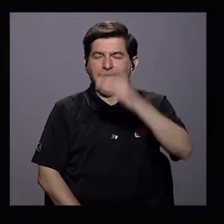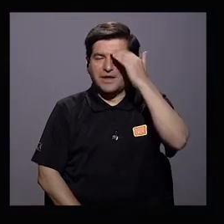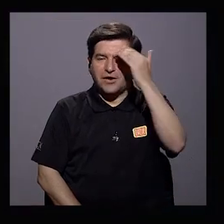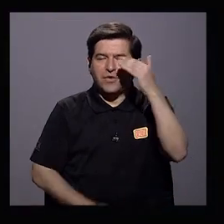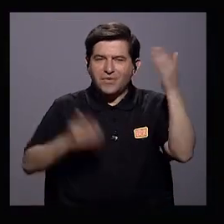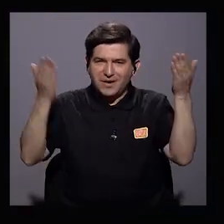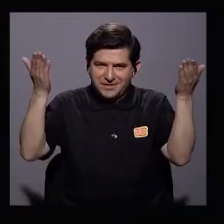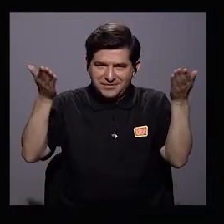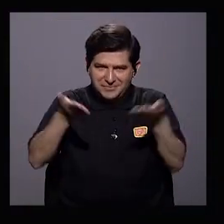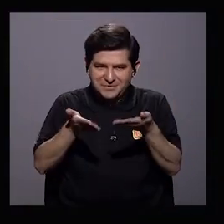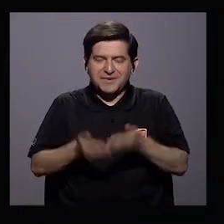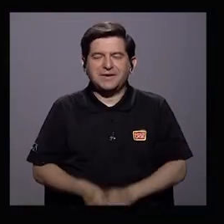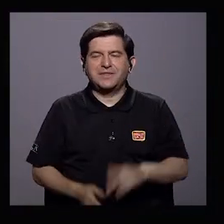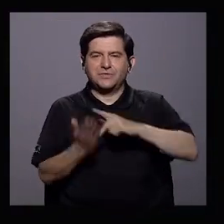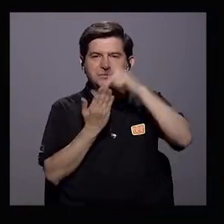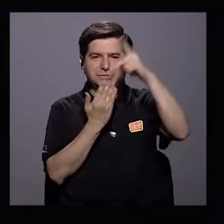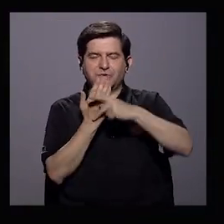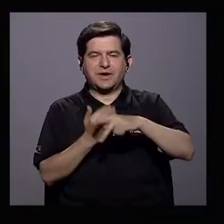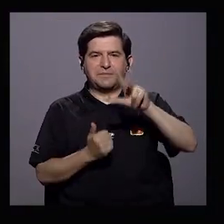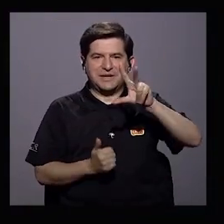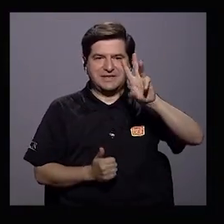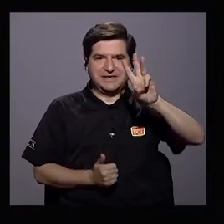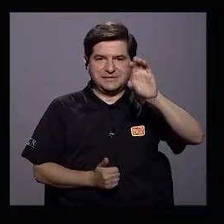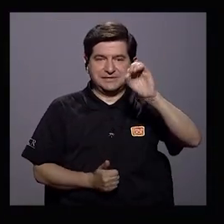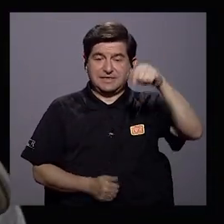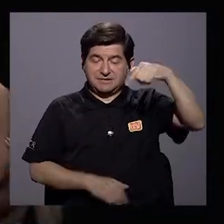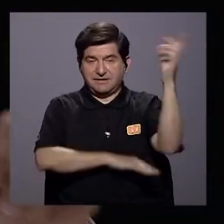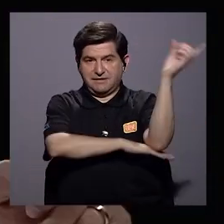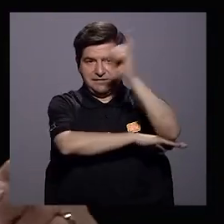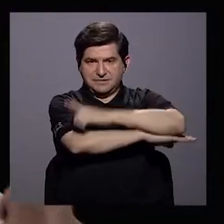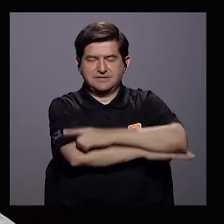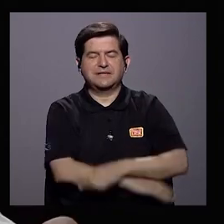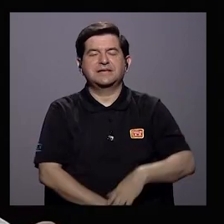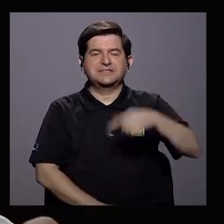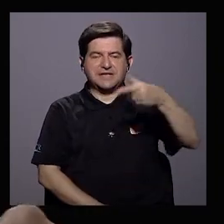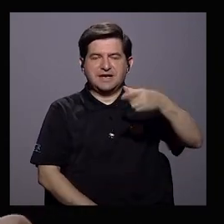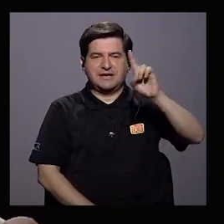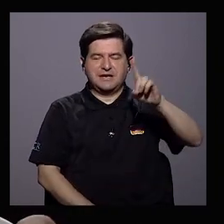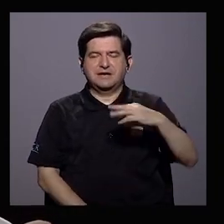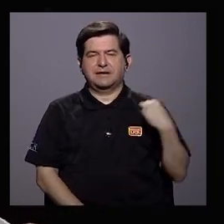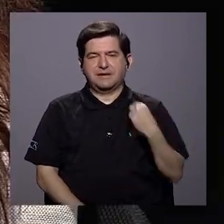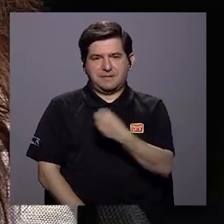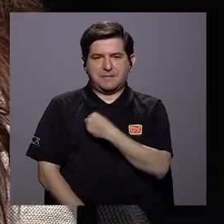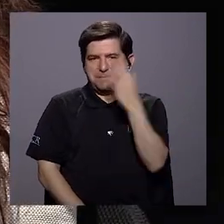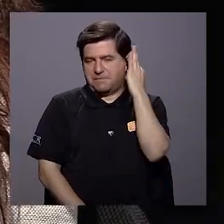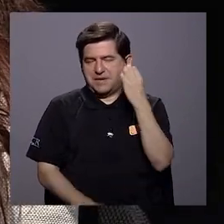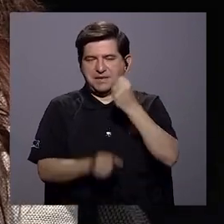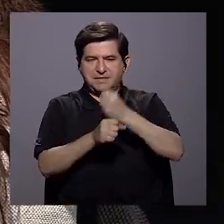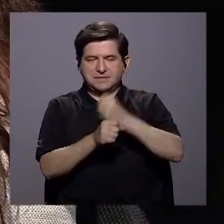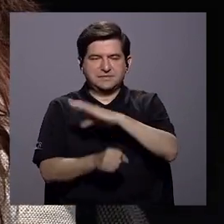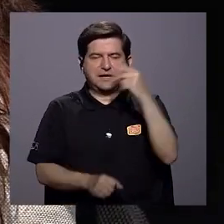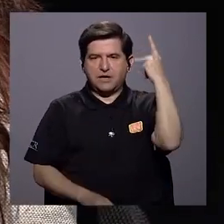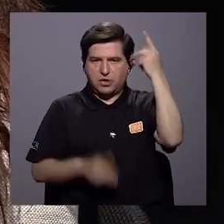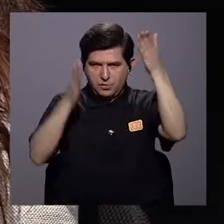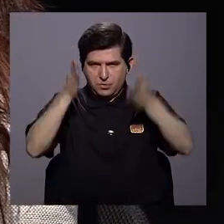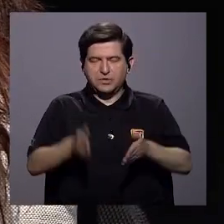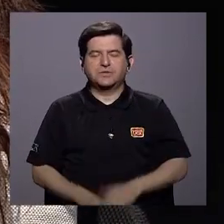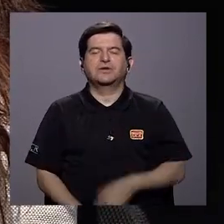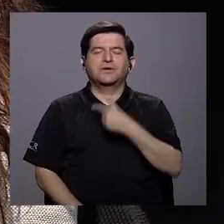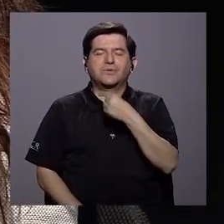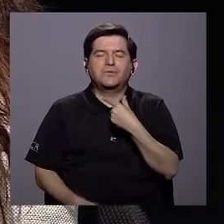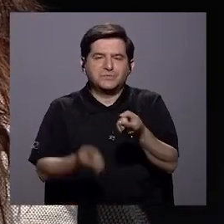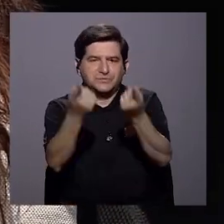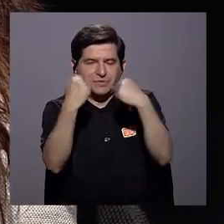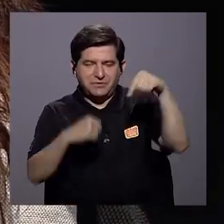Hola, bienvenidos y bienvenidas a 360. El día de hoy tenemos a Janina Dinarte, Ministra de Trabajo y también Politóloga. Un placer